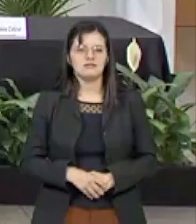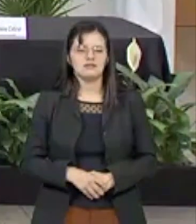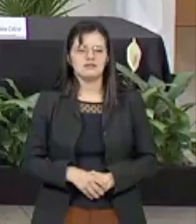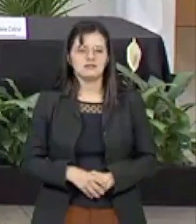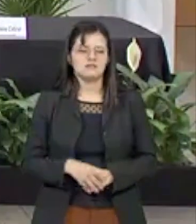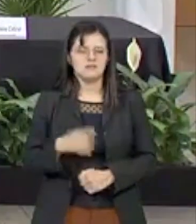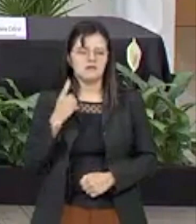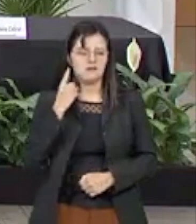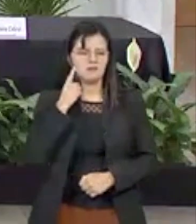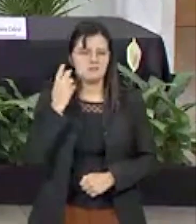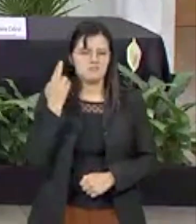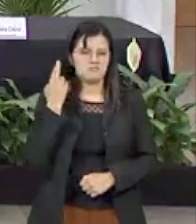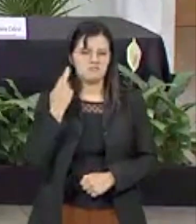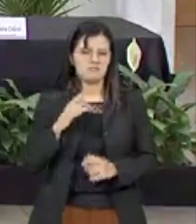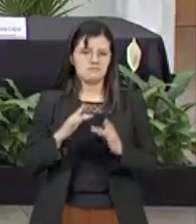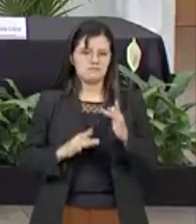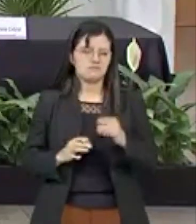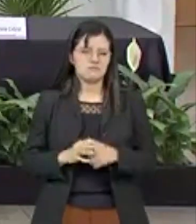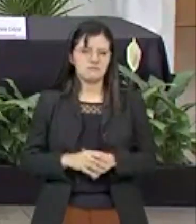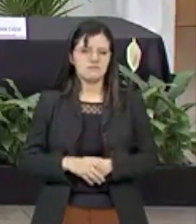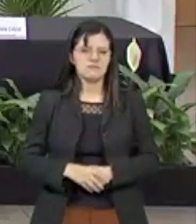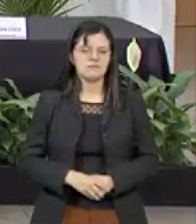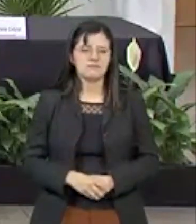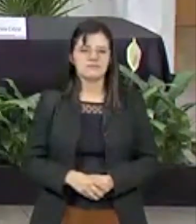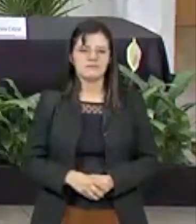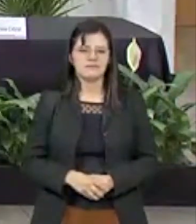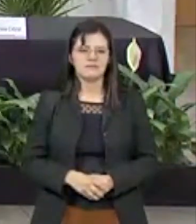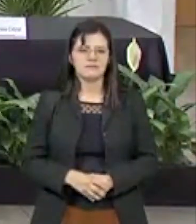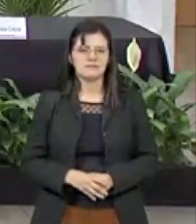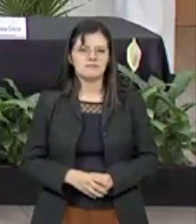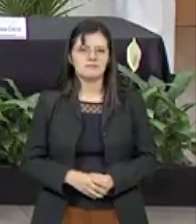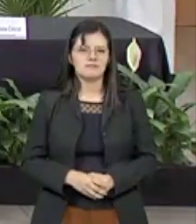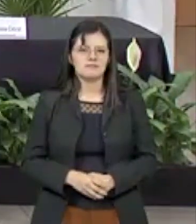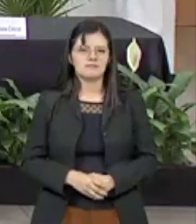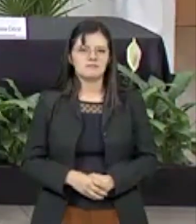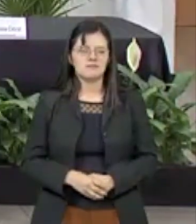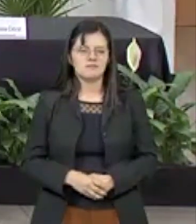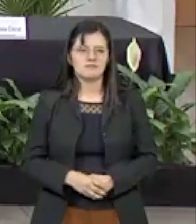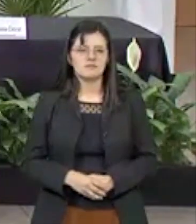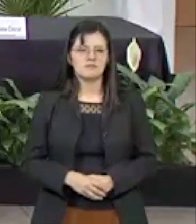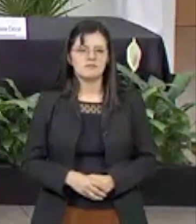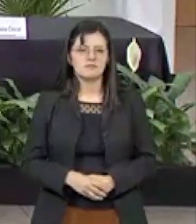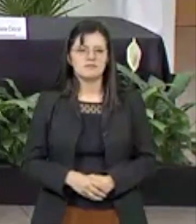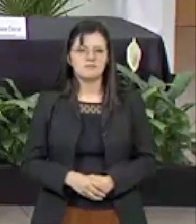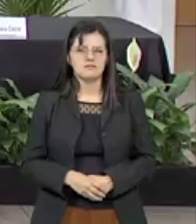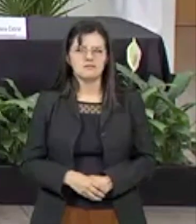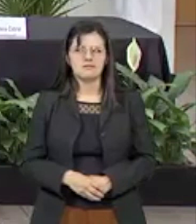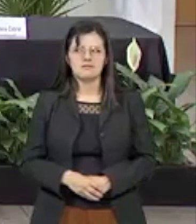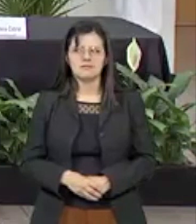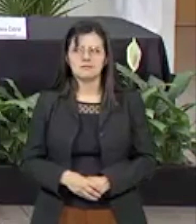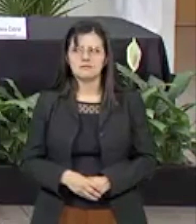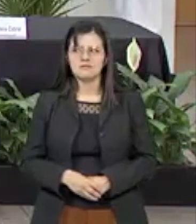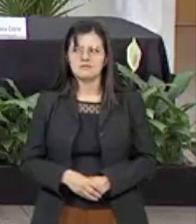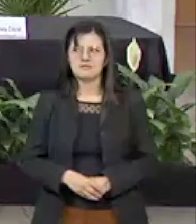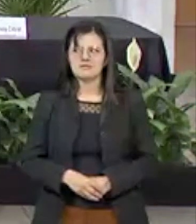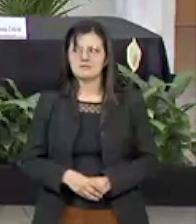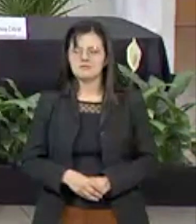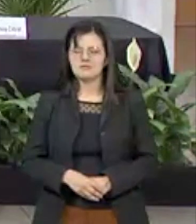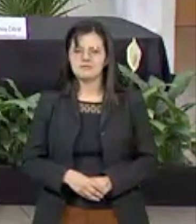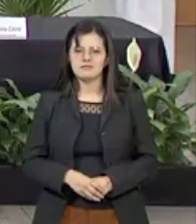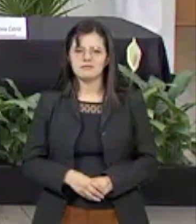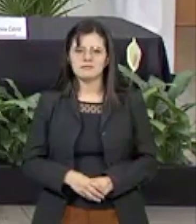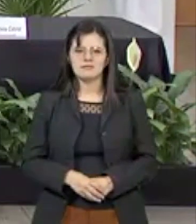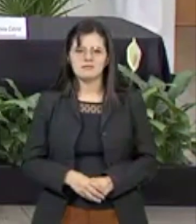recepción de interesados. Para tal término fueron enviados 2.900 invitaciones vía correo electrónico y en la página de